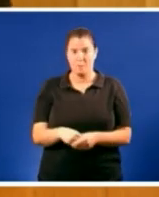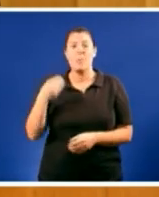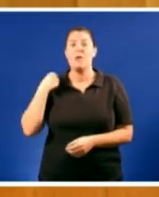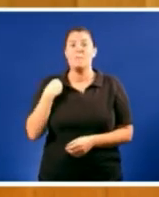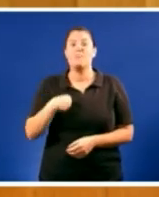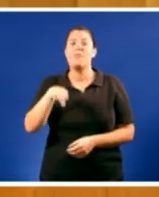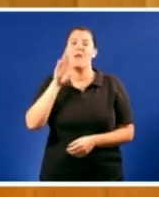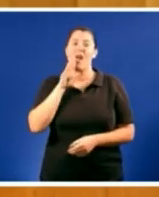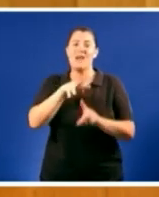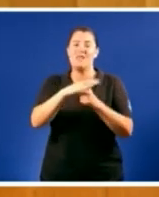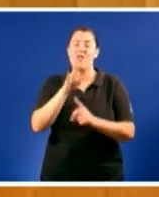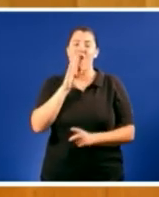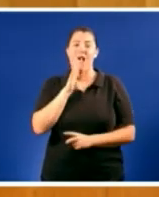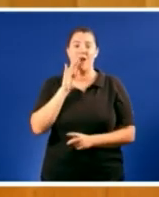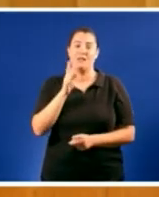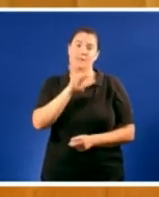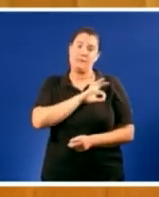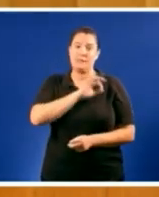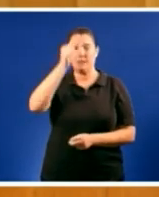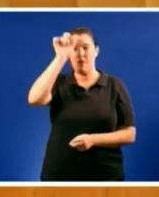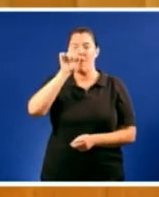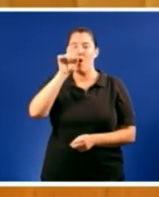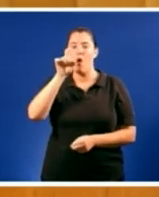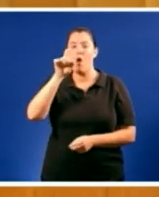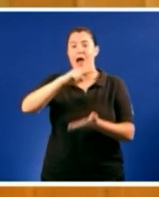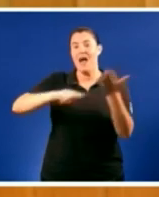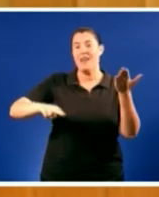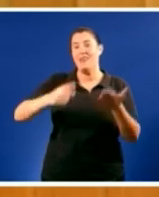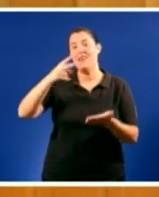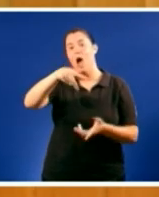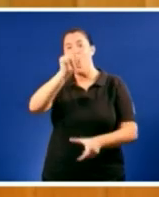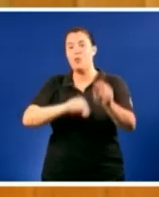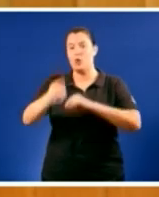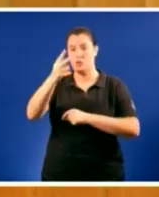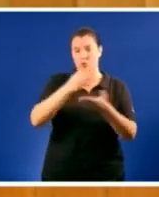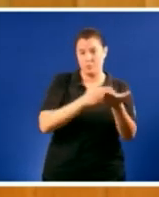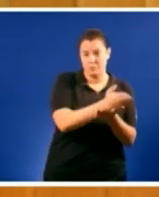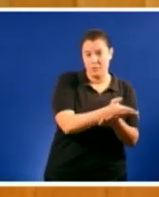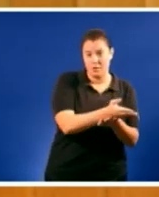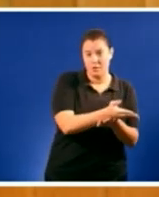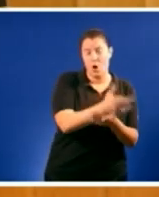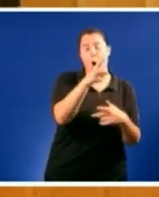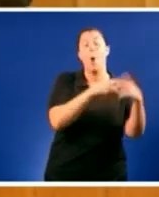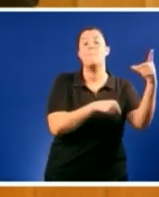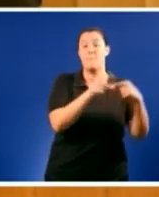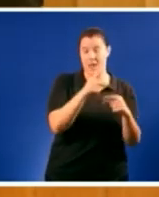Galiza ten dúas opcións a opción que o ve negar